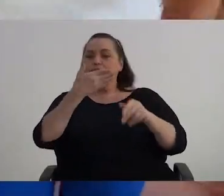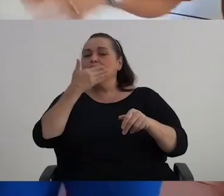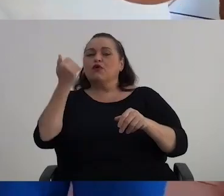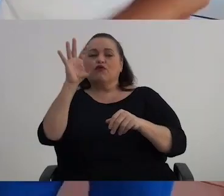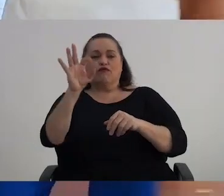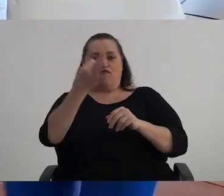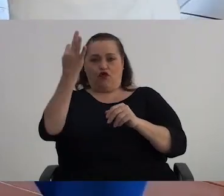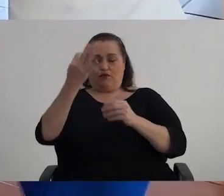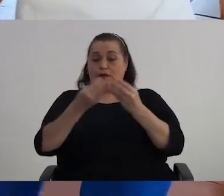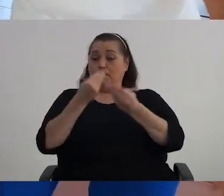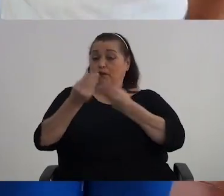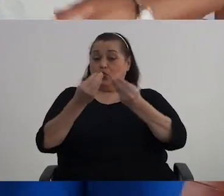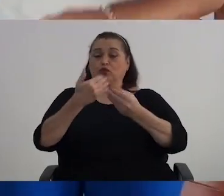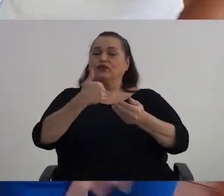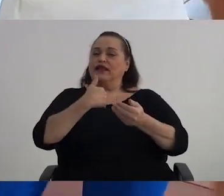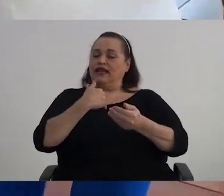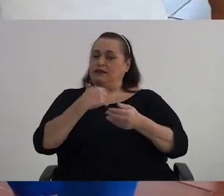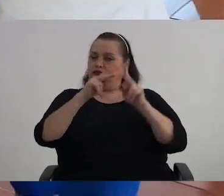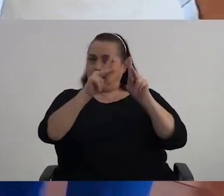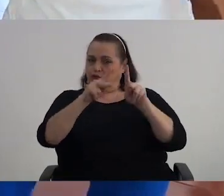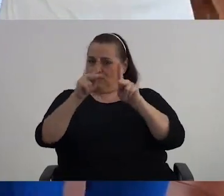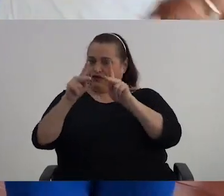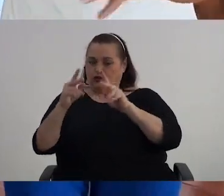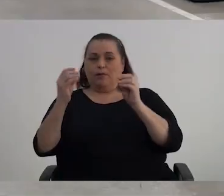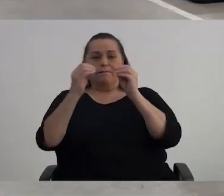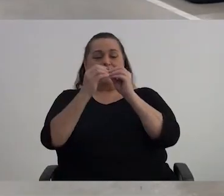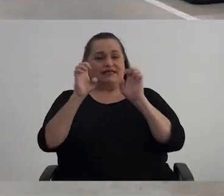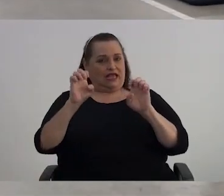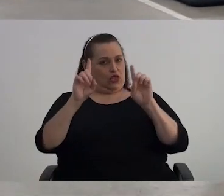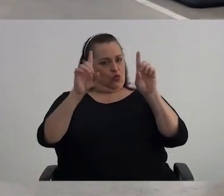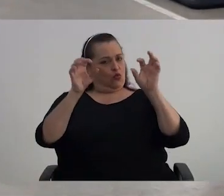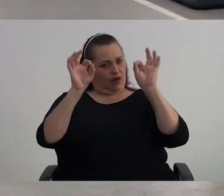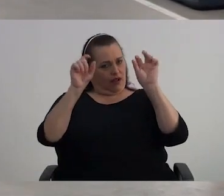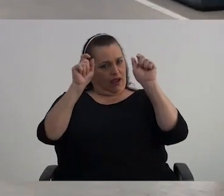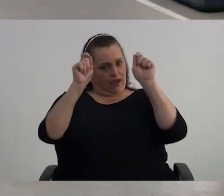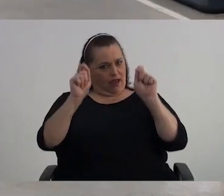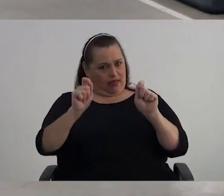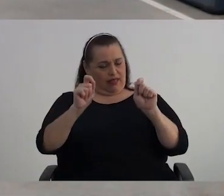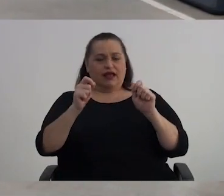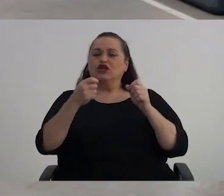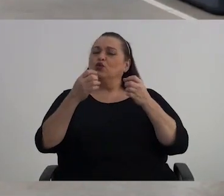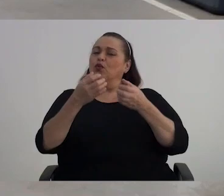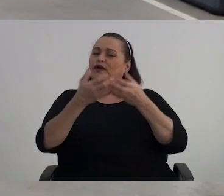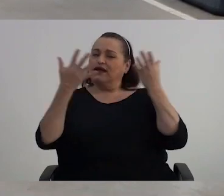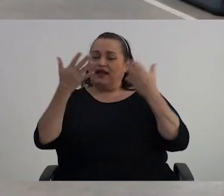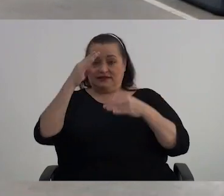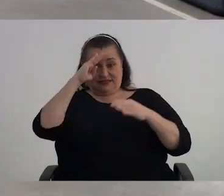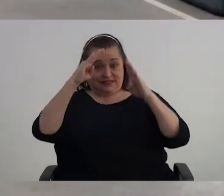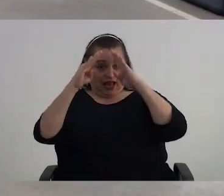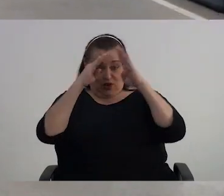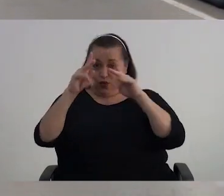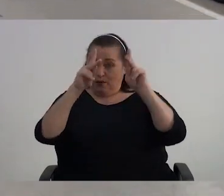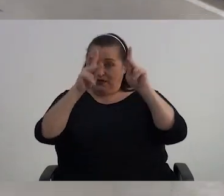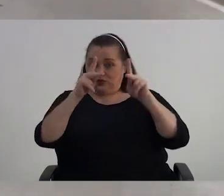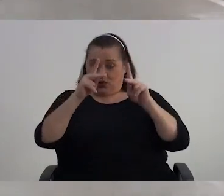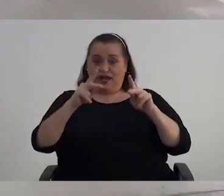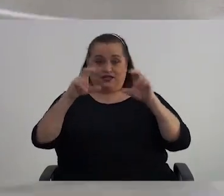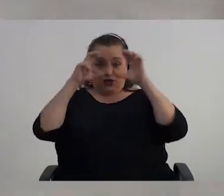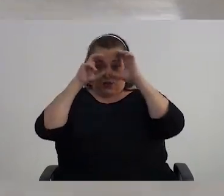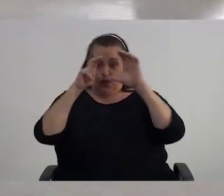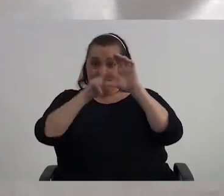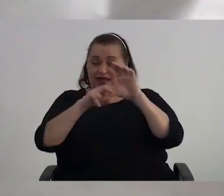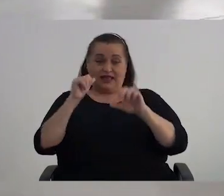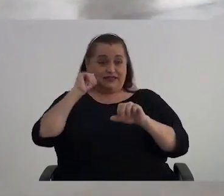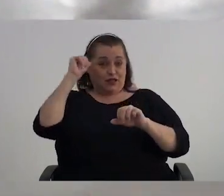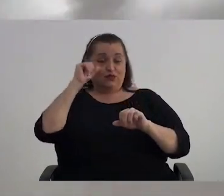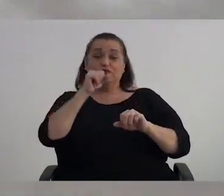producto de que tenemos una población más educada. Y por supuesto, un gran saludo a todos los colegiados adultos mayores en este